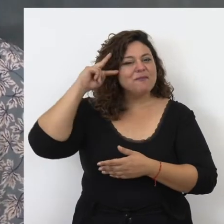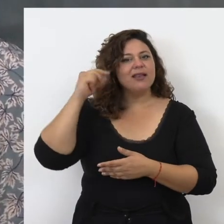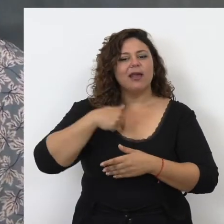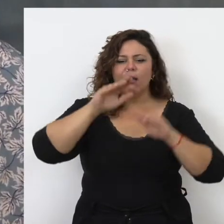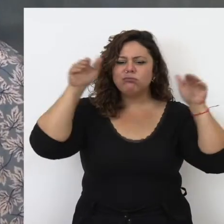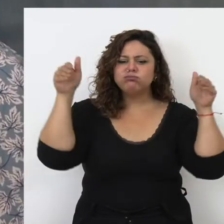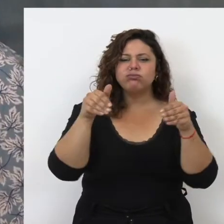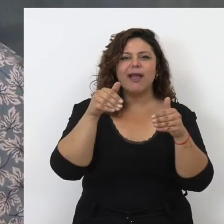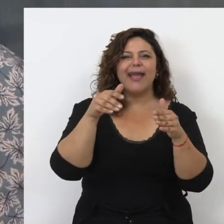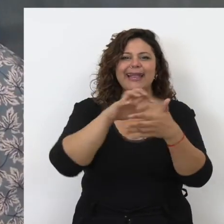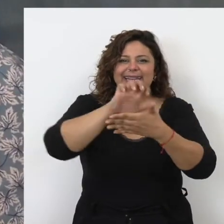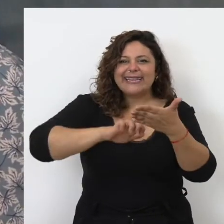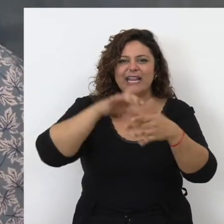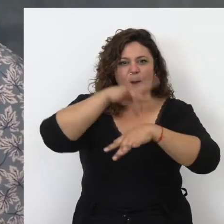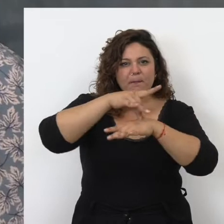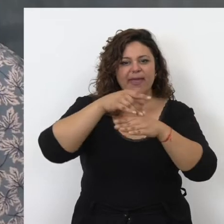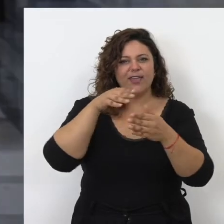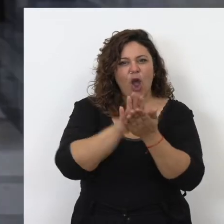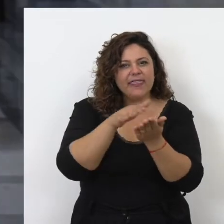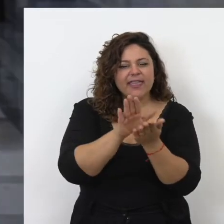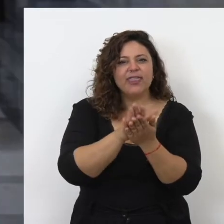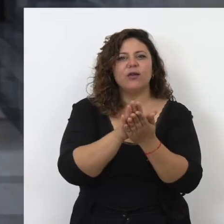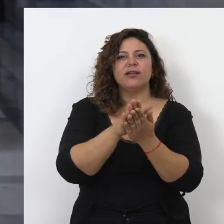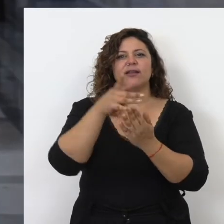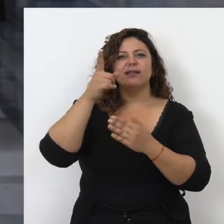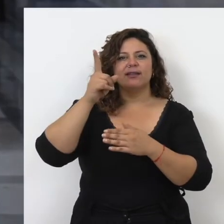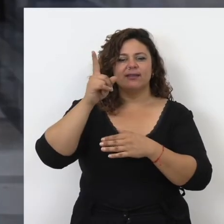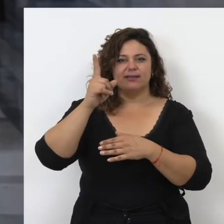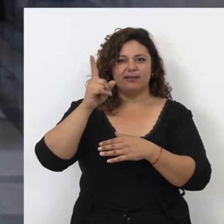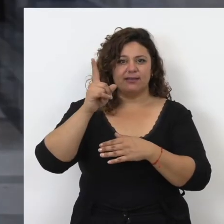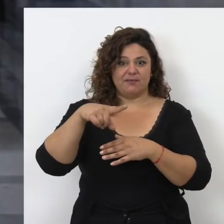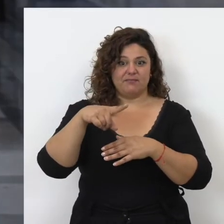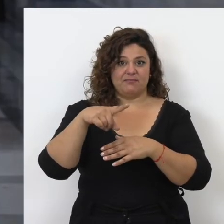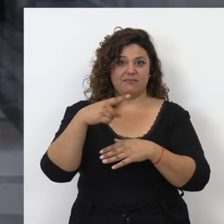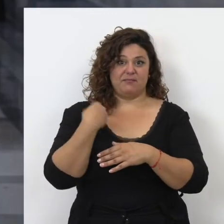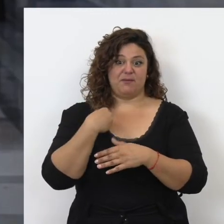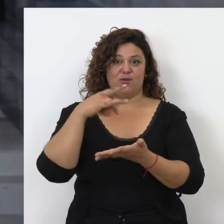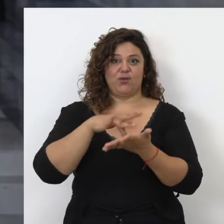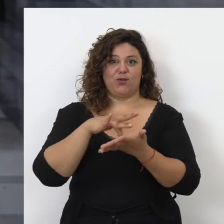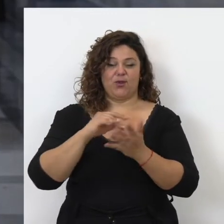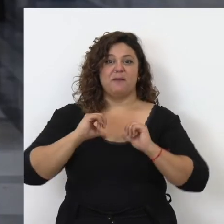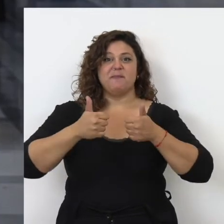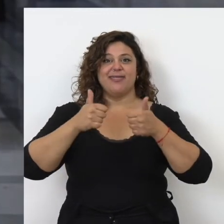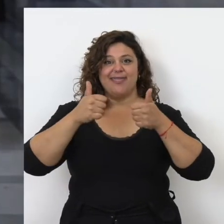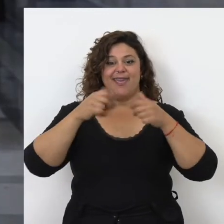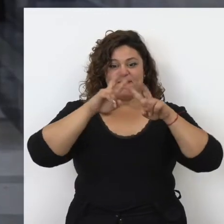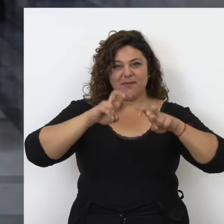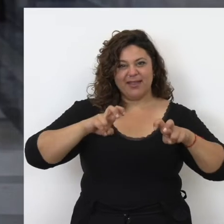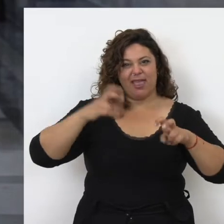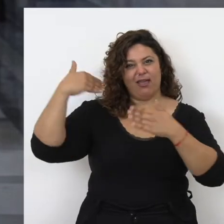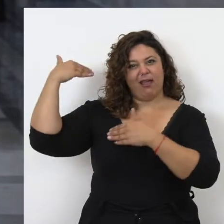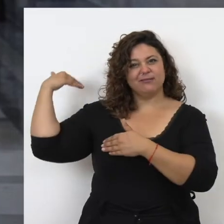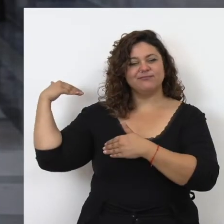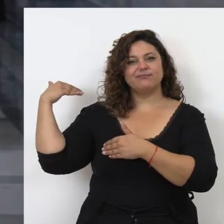hebrea, se ha centrado en la edición de textos médicos, la elección de la medicina con la que empecé mi carrera investigadora es ya muy